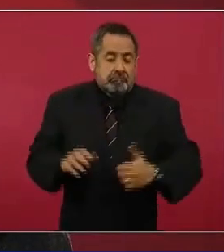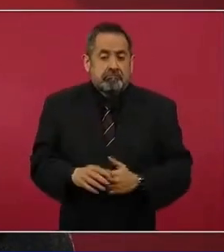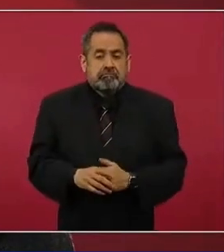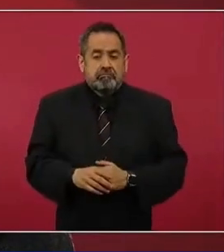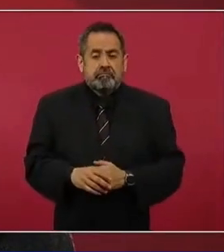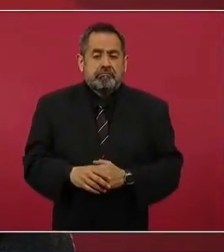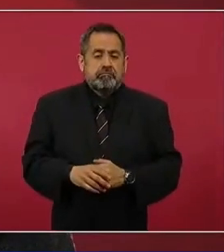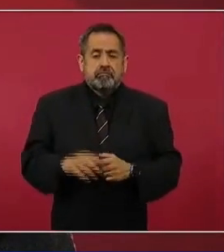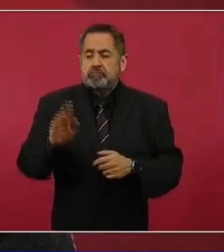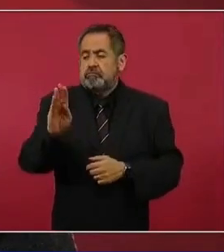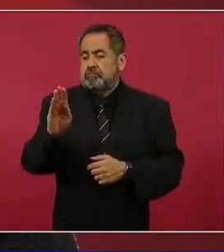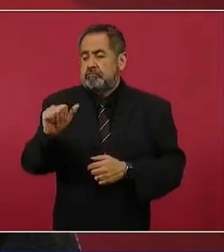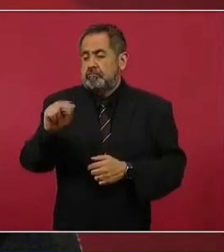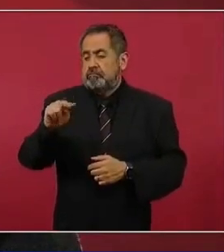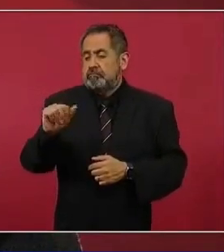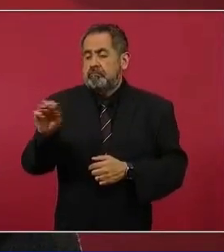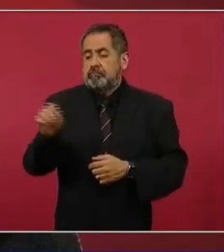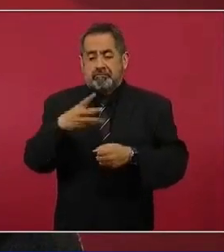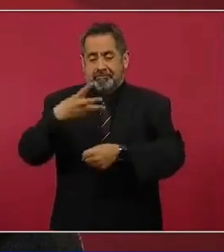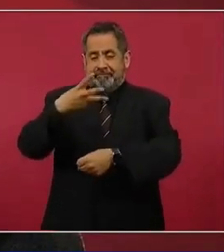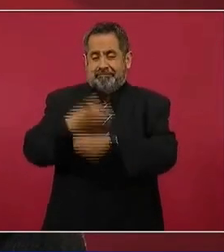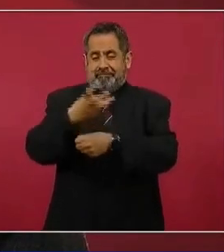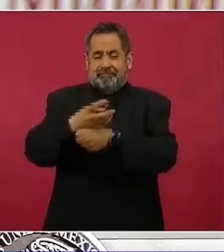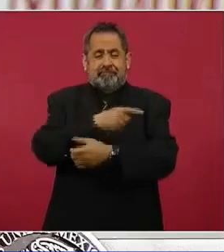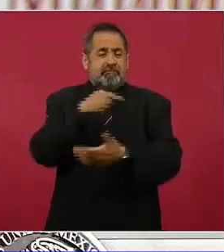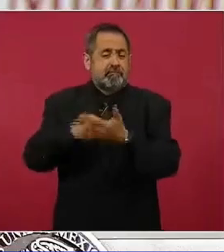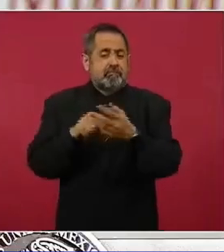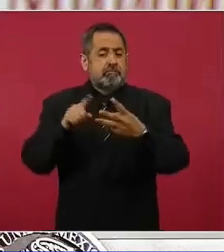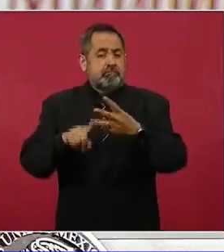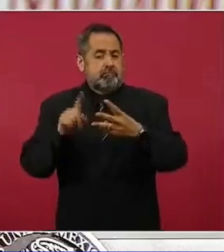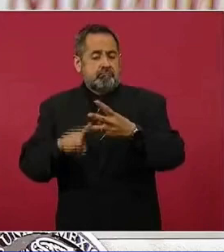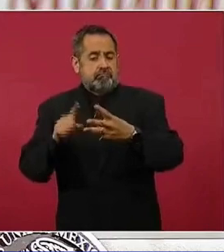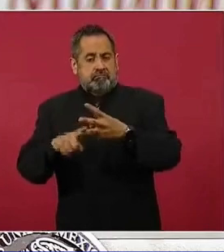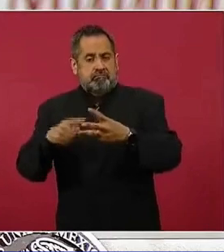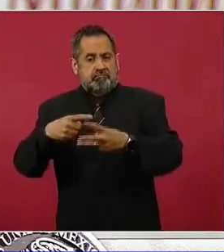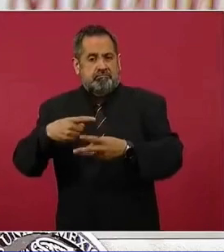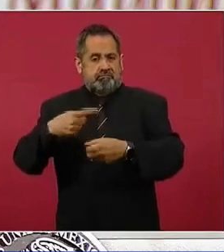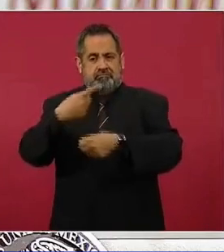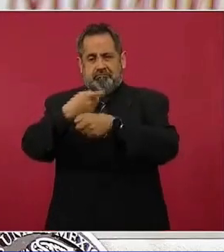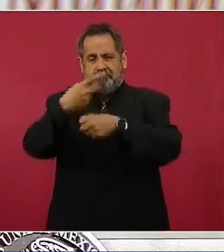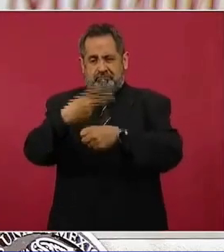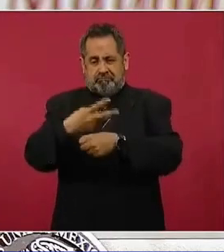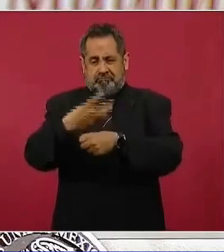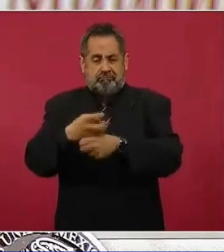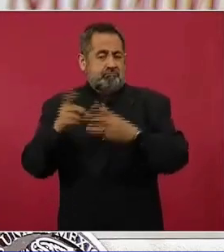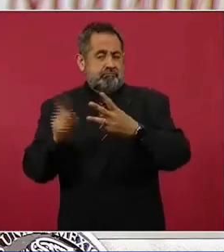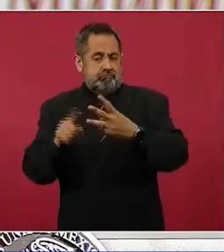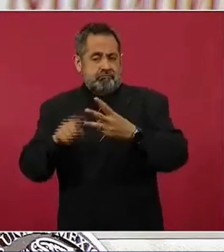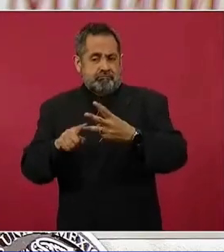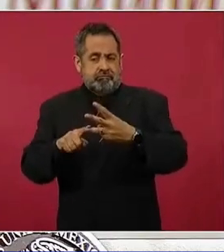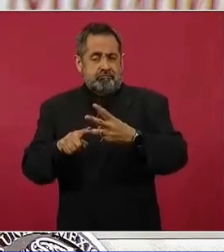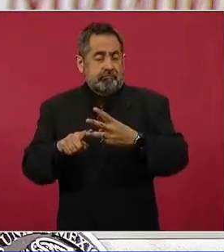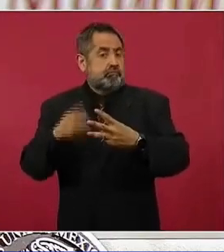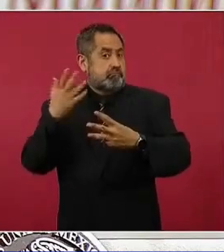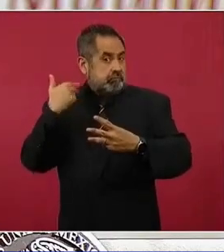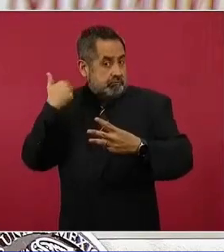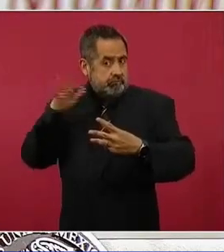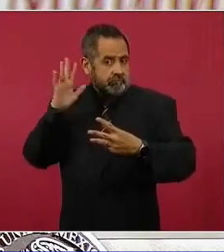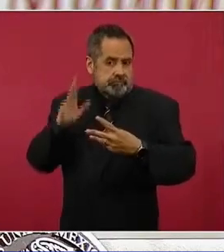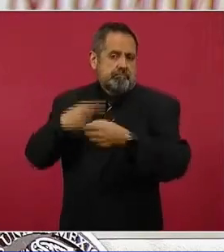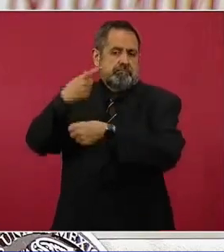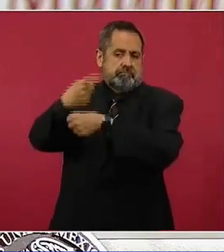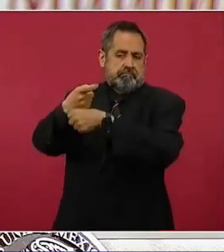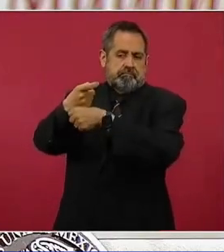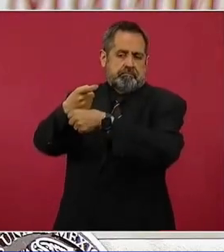Citi Banamex es la tercera institución bancaria en el país, en alguna época llegó a ser la primera,